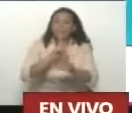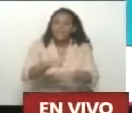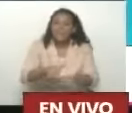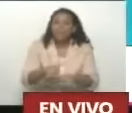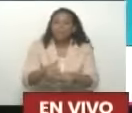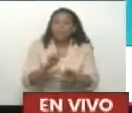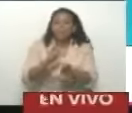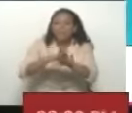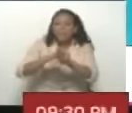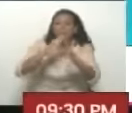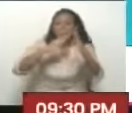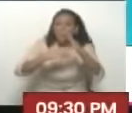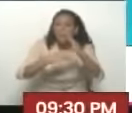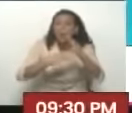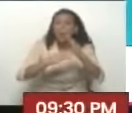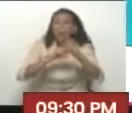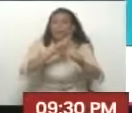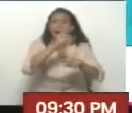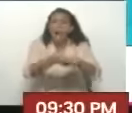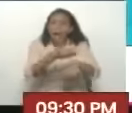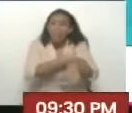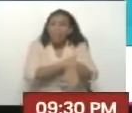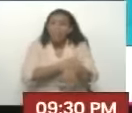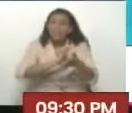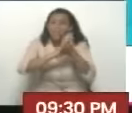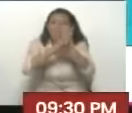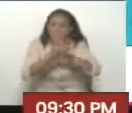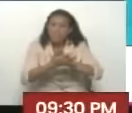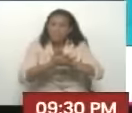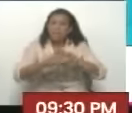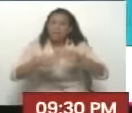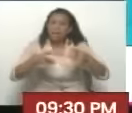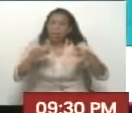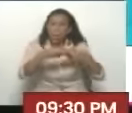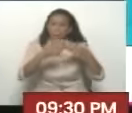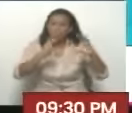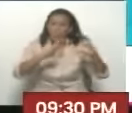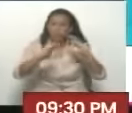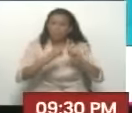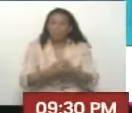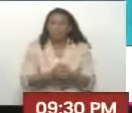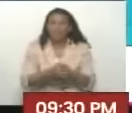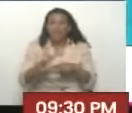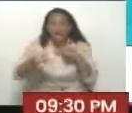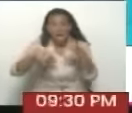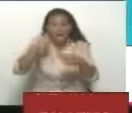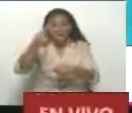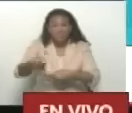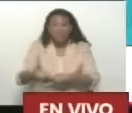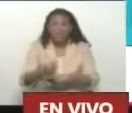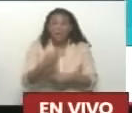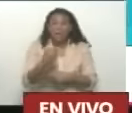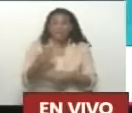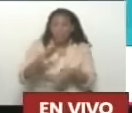pregunta ya. Una pregunta para despedirnos, pero aquí estoy yo. Allá es martes ya, 23.